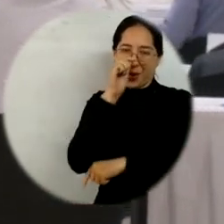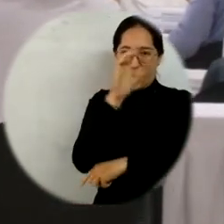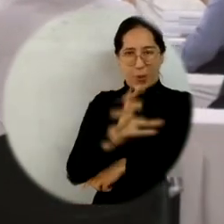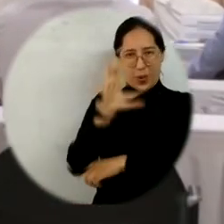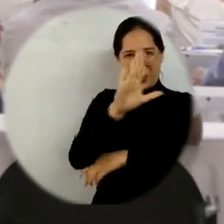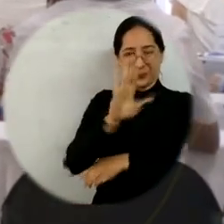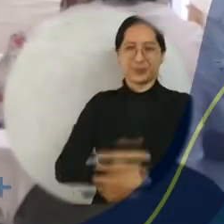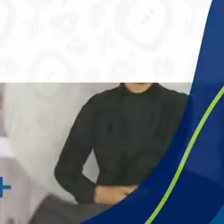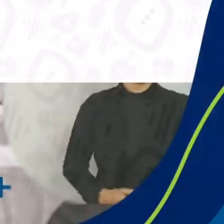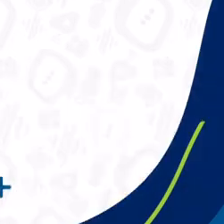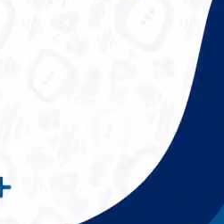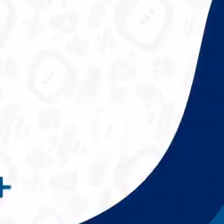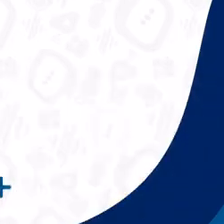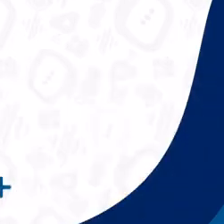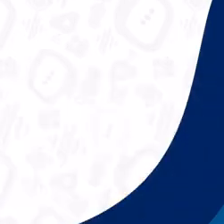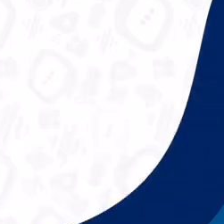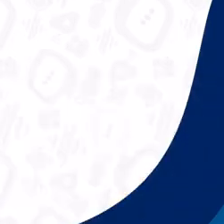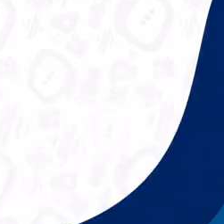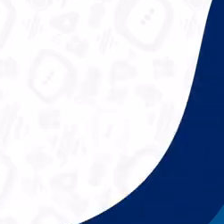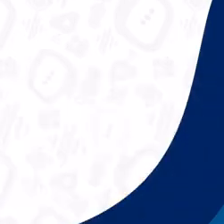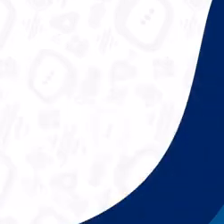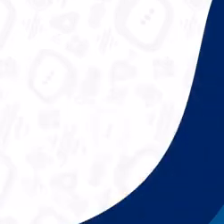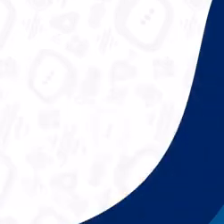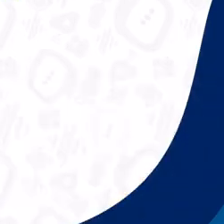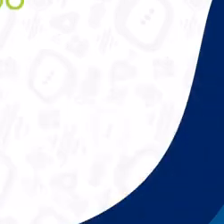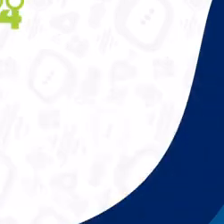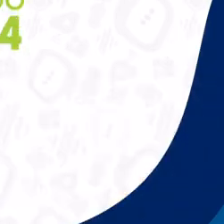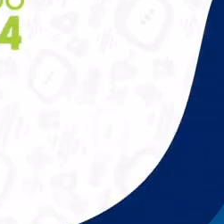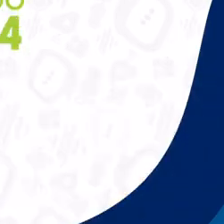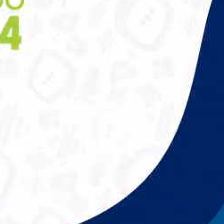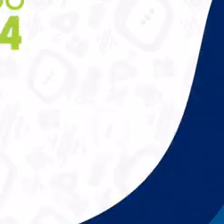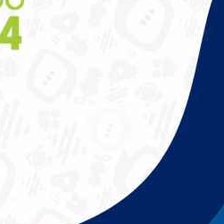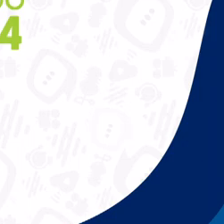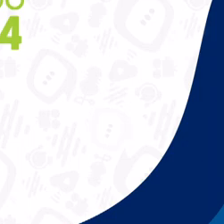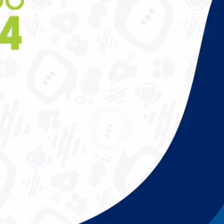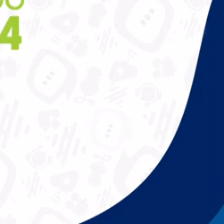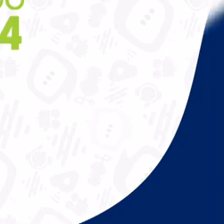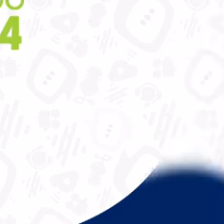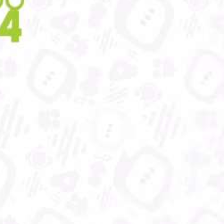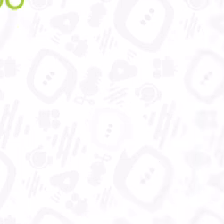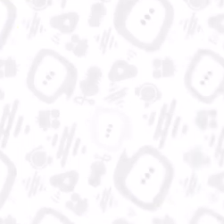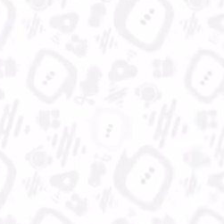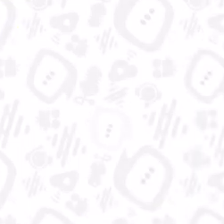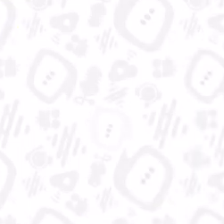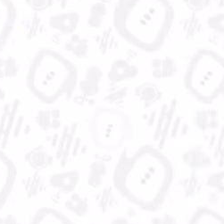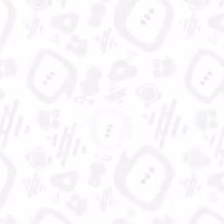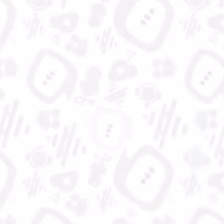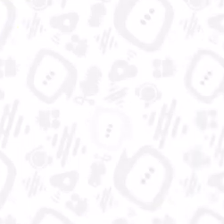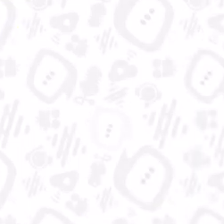superior en el país. Universidad del Magdalena. Aún más incluyente e innovadora.